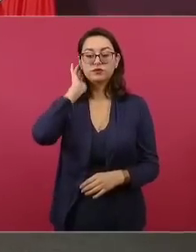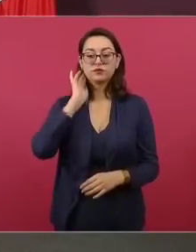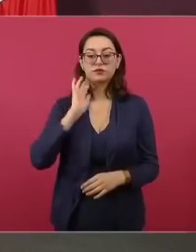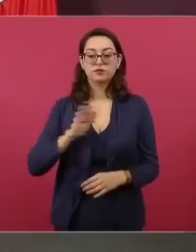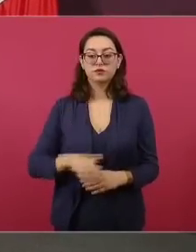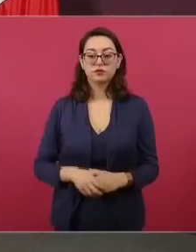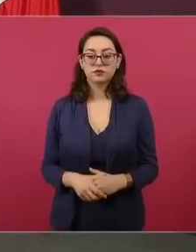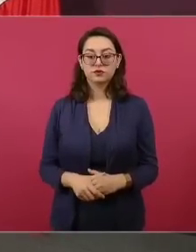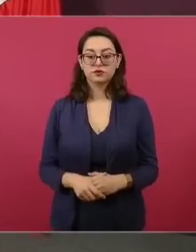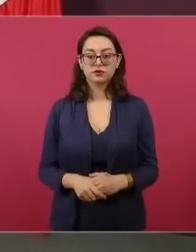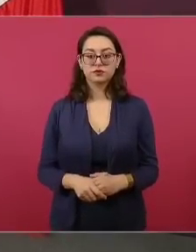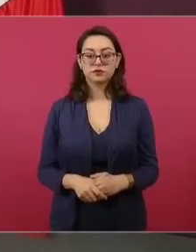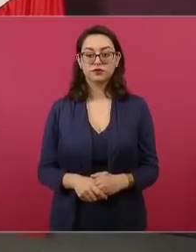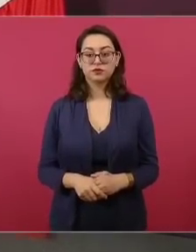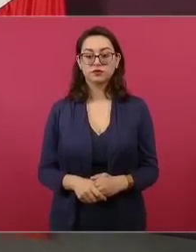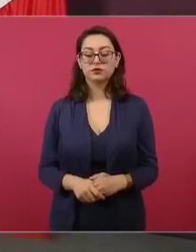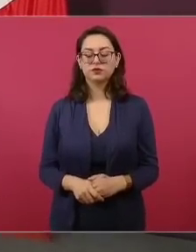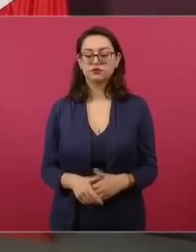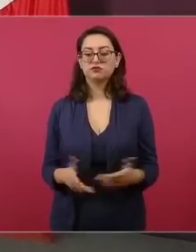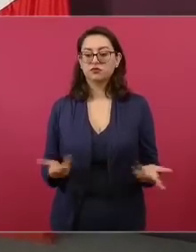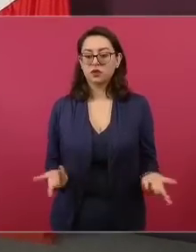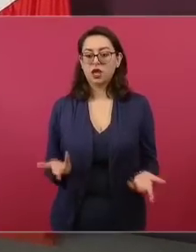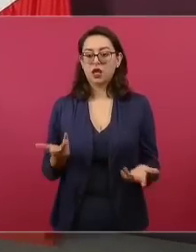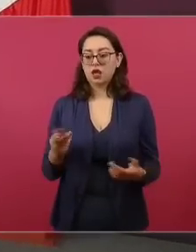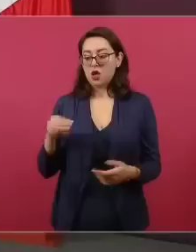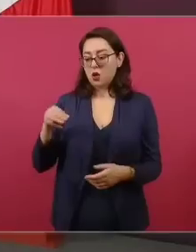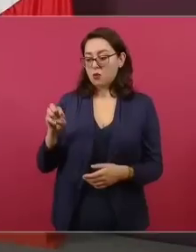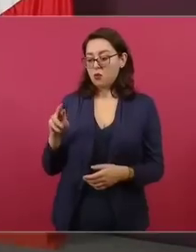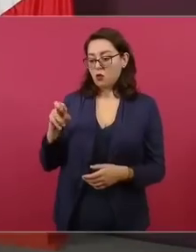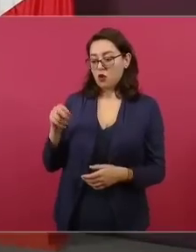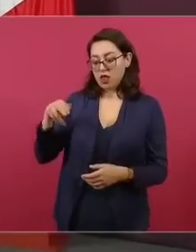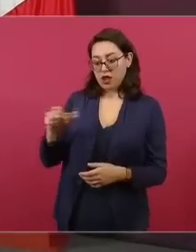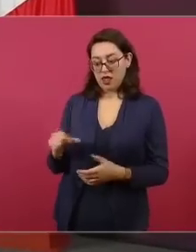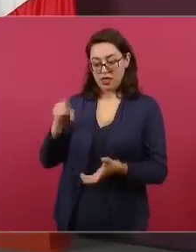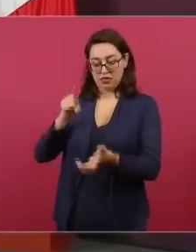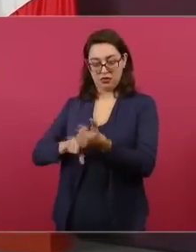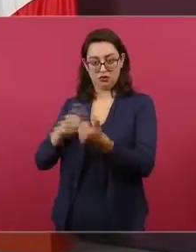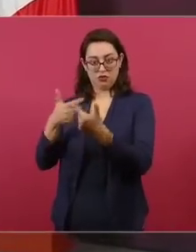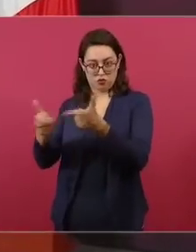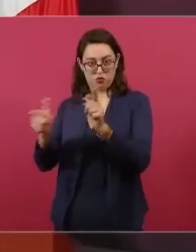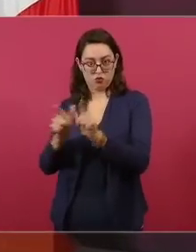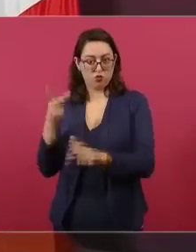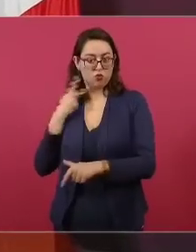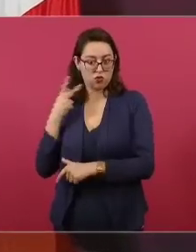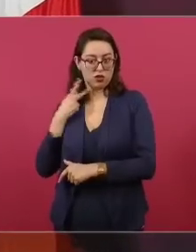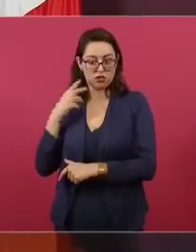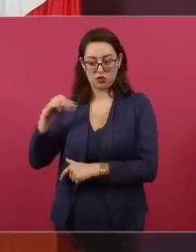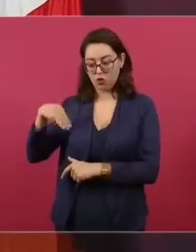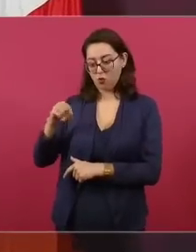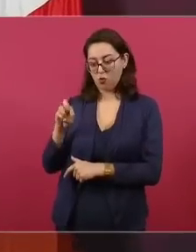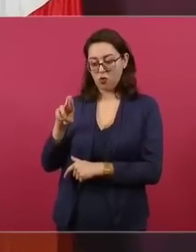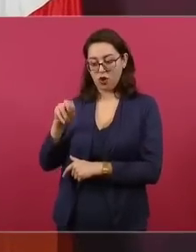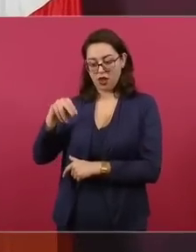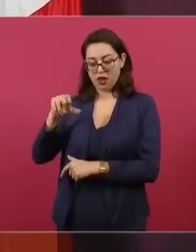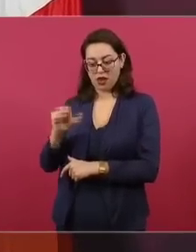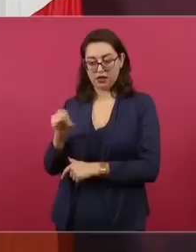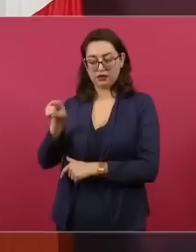aspiran a sustituirme en el liderazgo de la transformación,